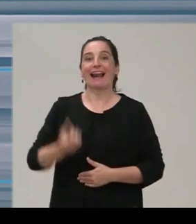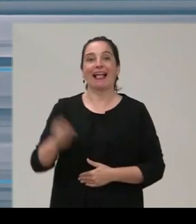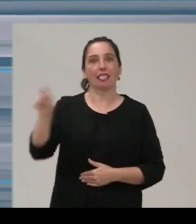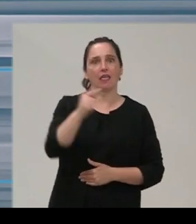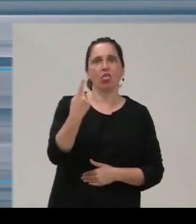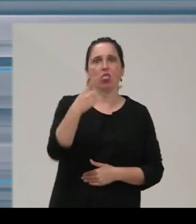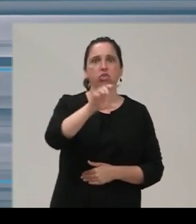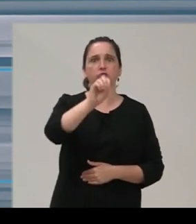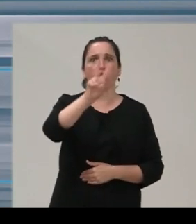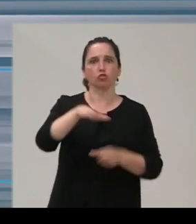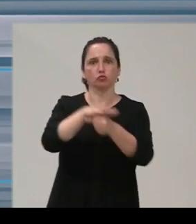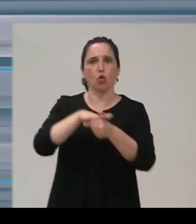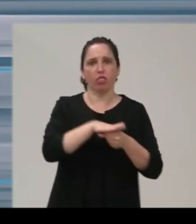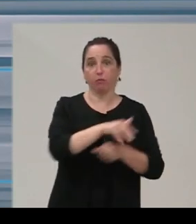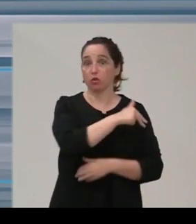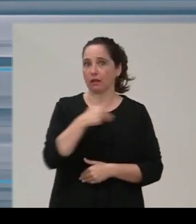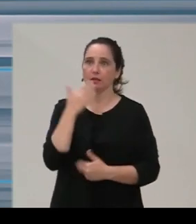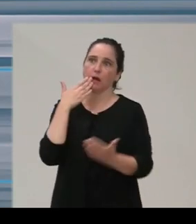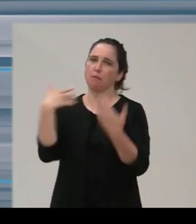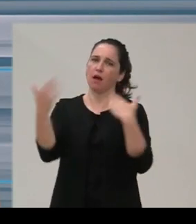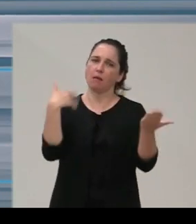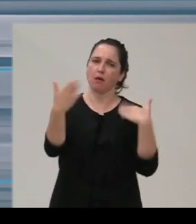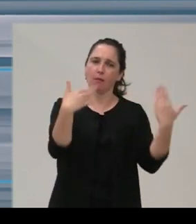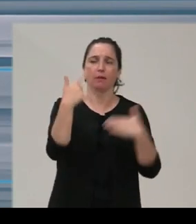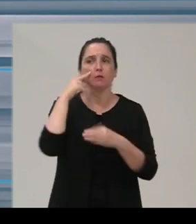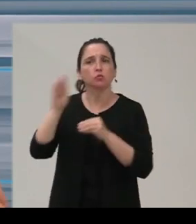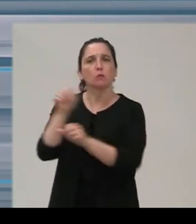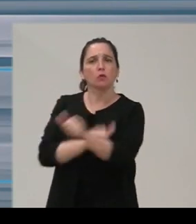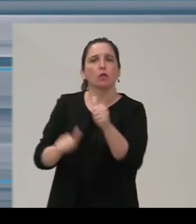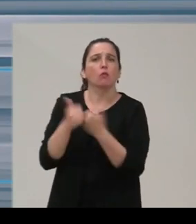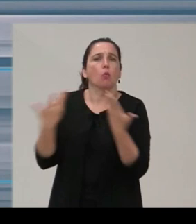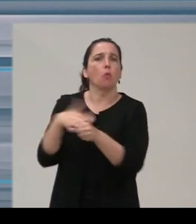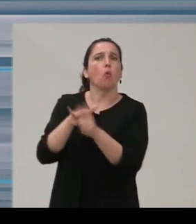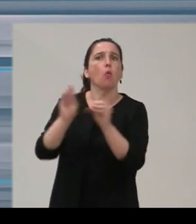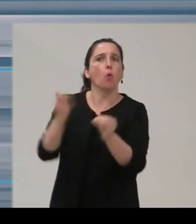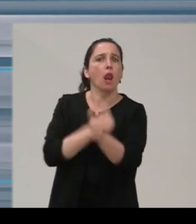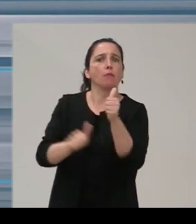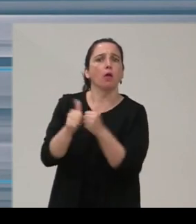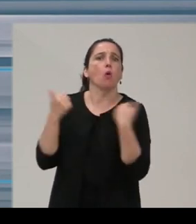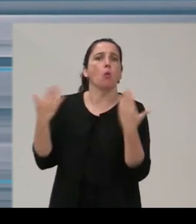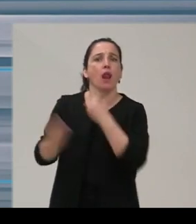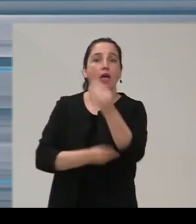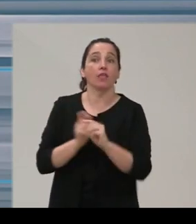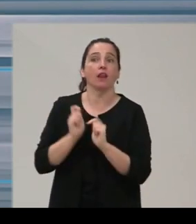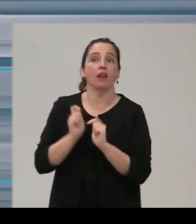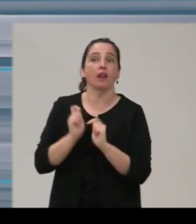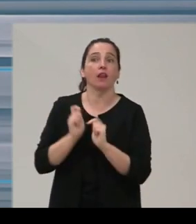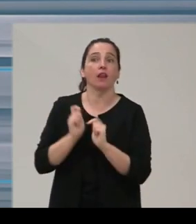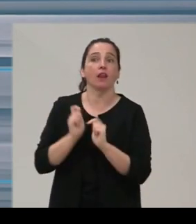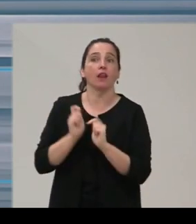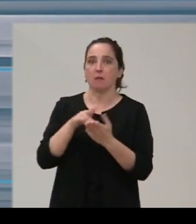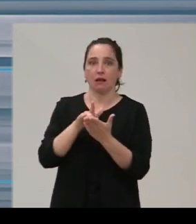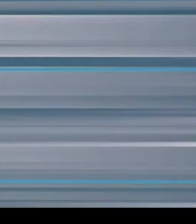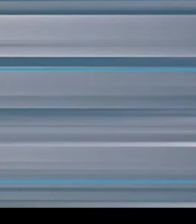102 municipios de Cantabria para fijar prioridades, acordar actuaciones y activar los mecanismos de